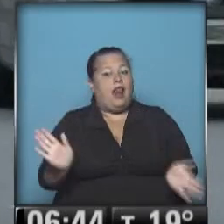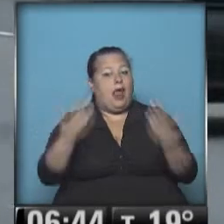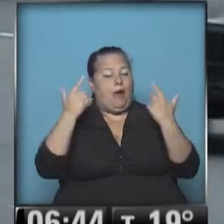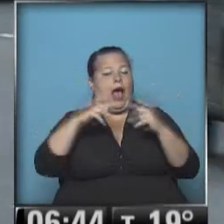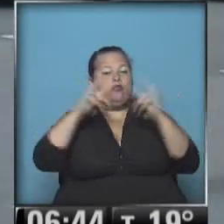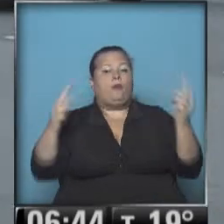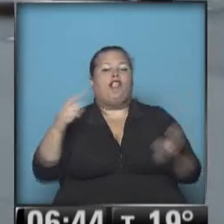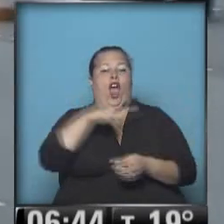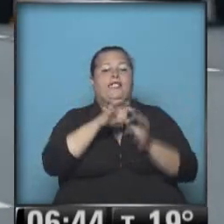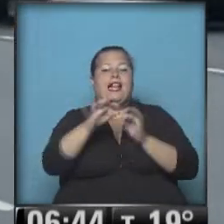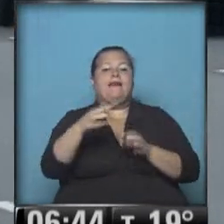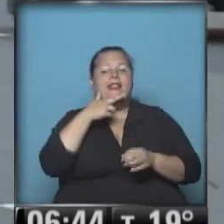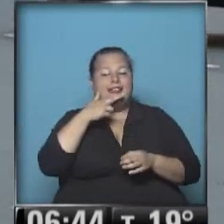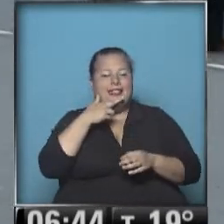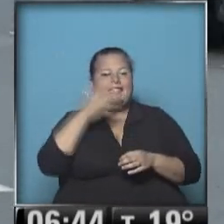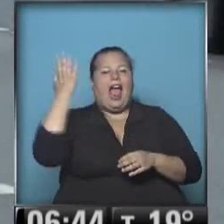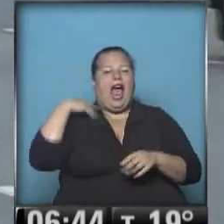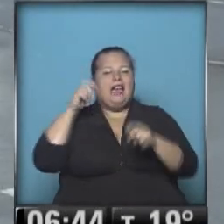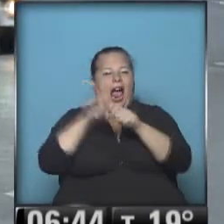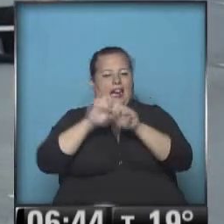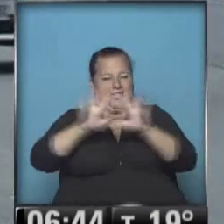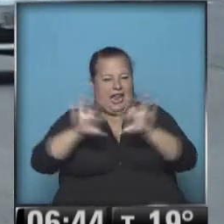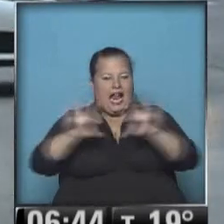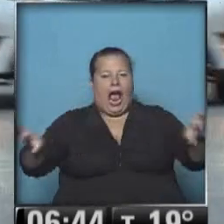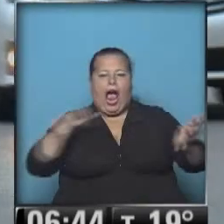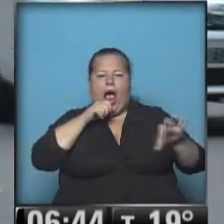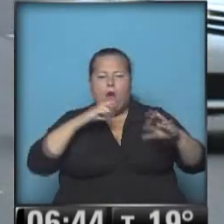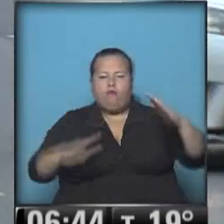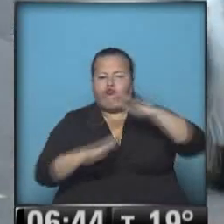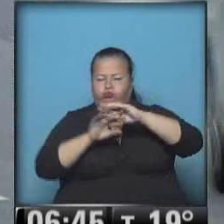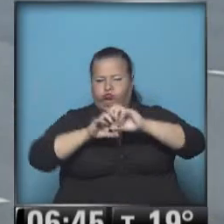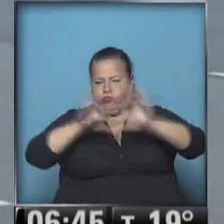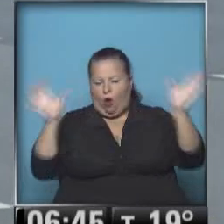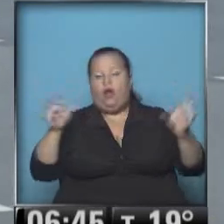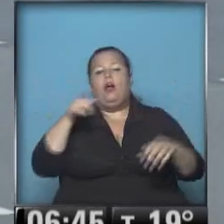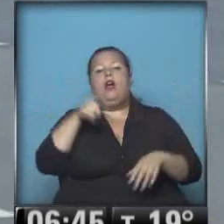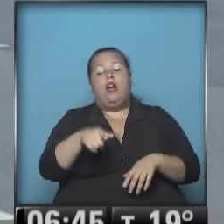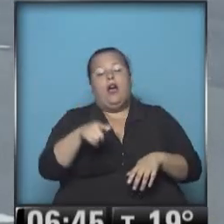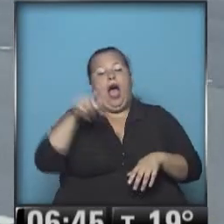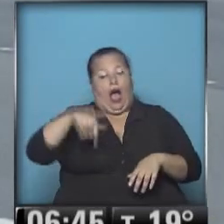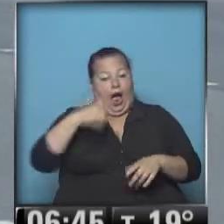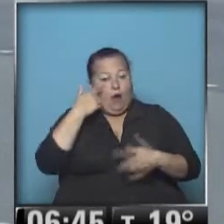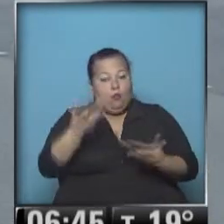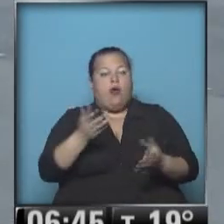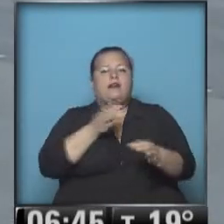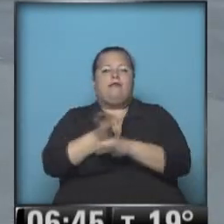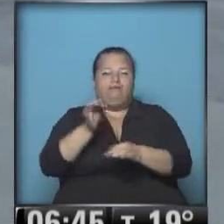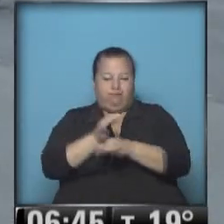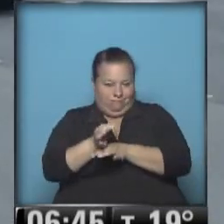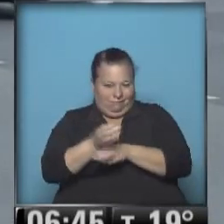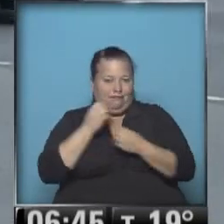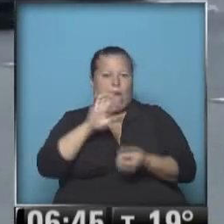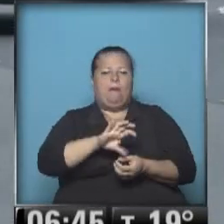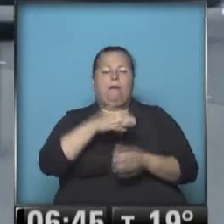a este kilómetro 17, finalizó la tarea de reparación de un caño maestro de agua. Y vamos a ver entonces la recomendación de hoy